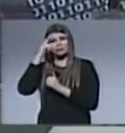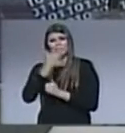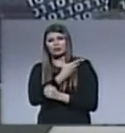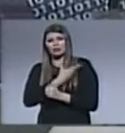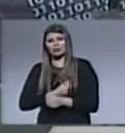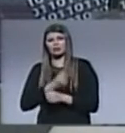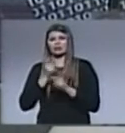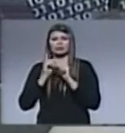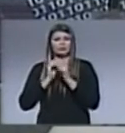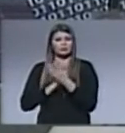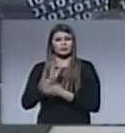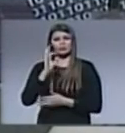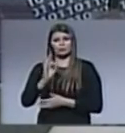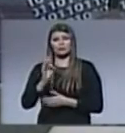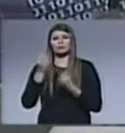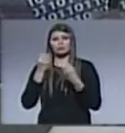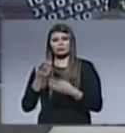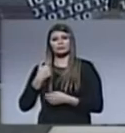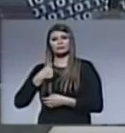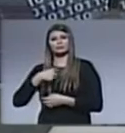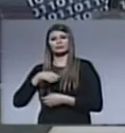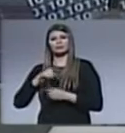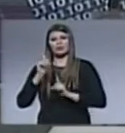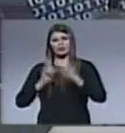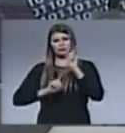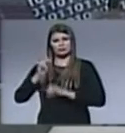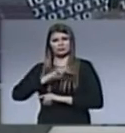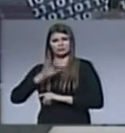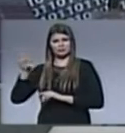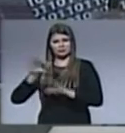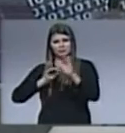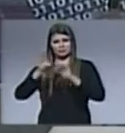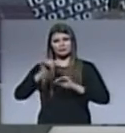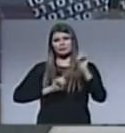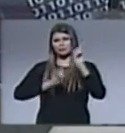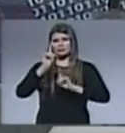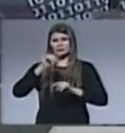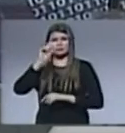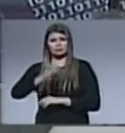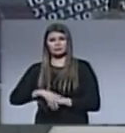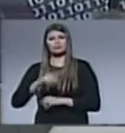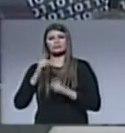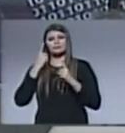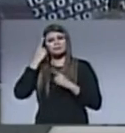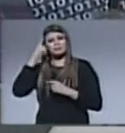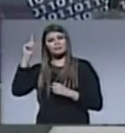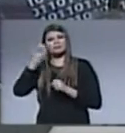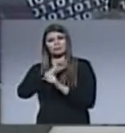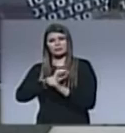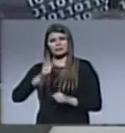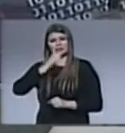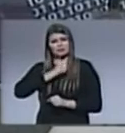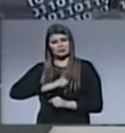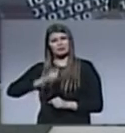comunes de los líderes a que no pretendan ser como los demás líderes de la sociedad a que renuncien a